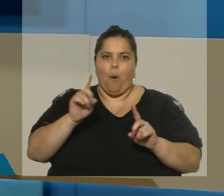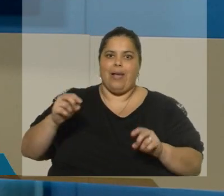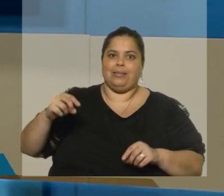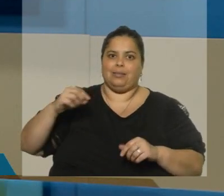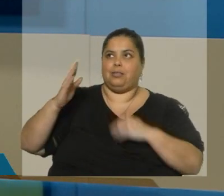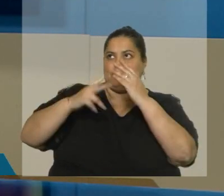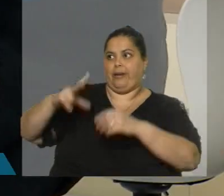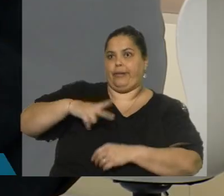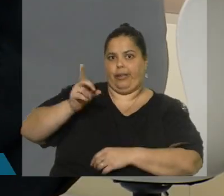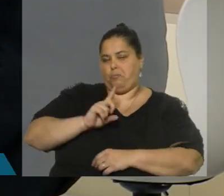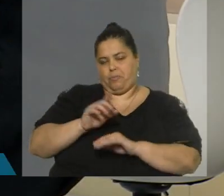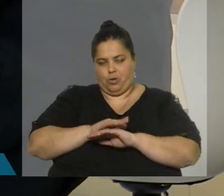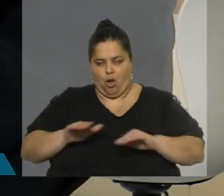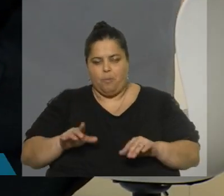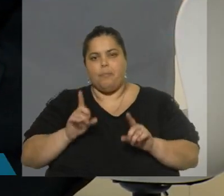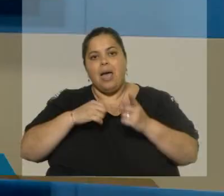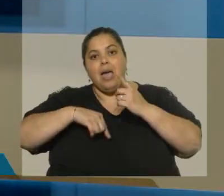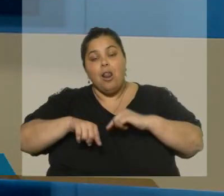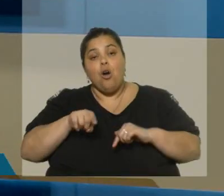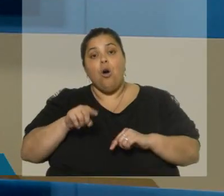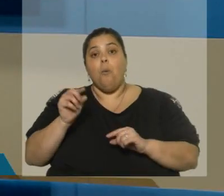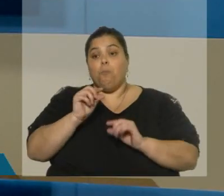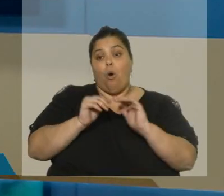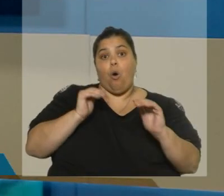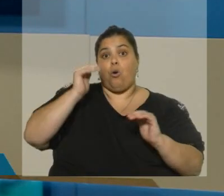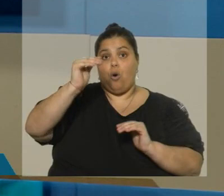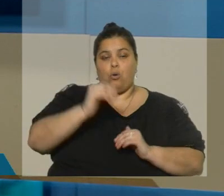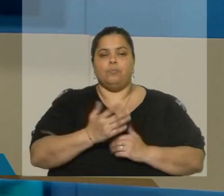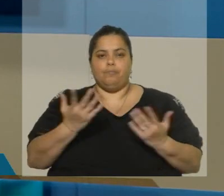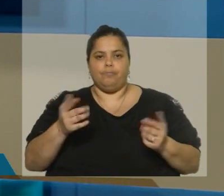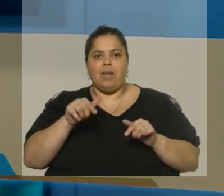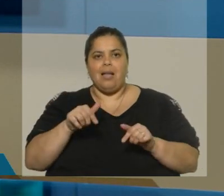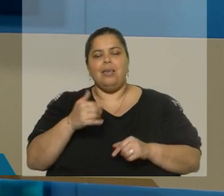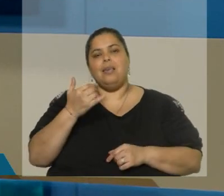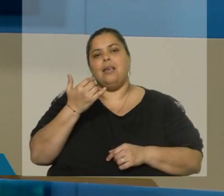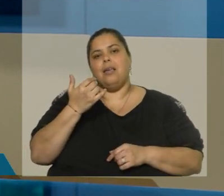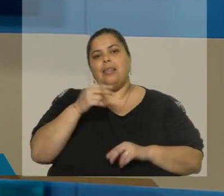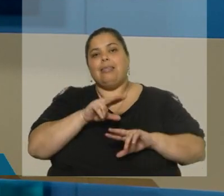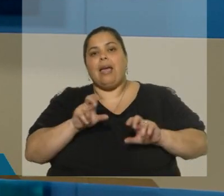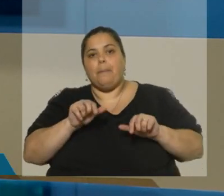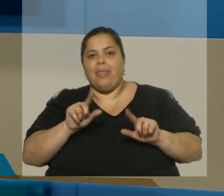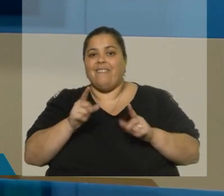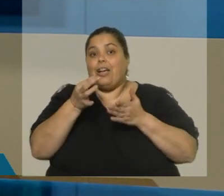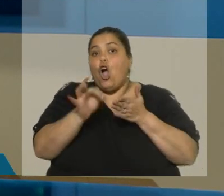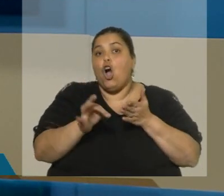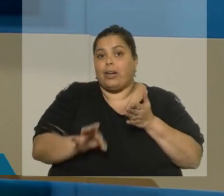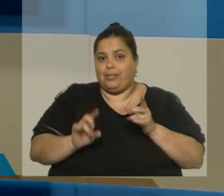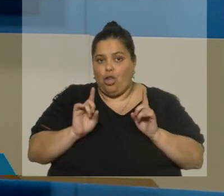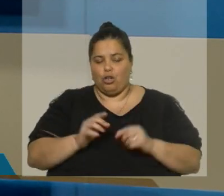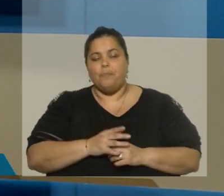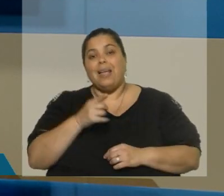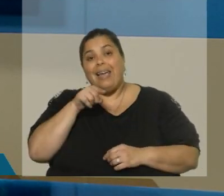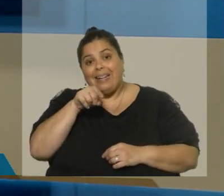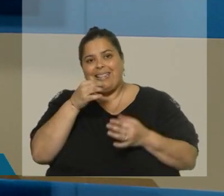similar a Uruguay. Estamos un poco por encima de ese rango. Entonces, ahí habría quizás un tema a corregir. Y es un elemento que